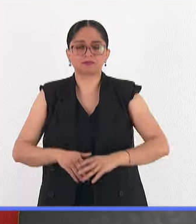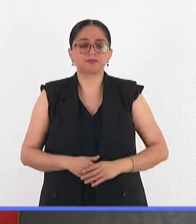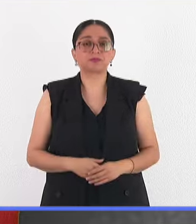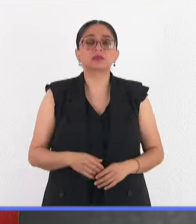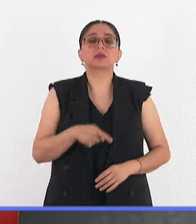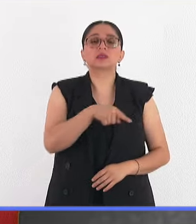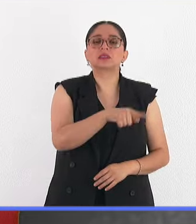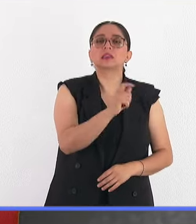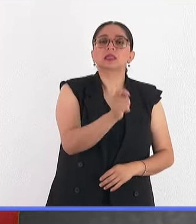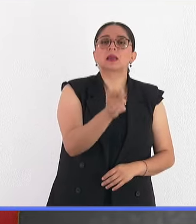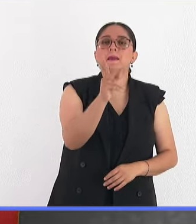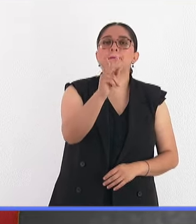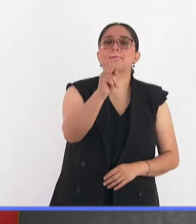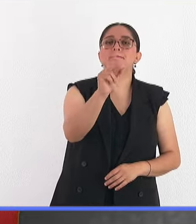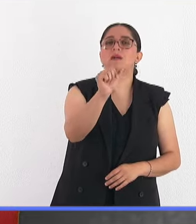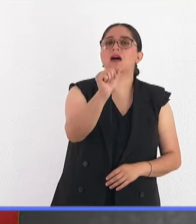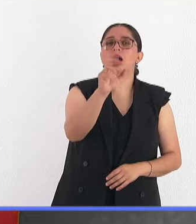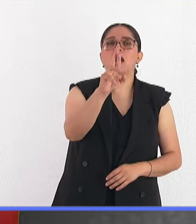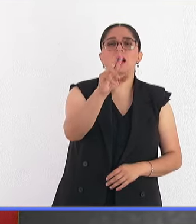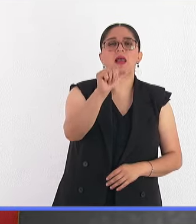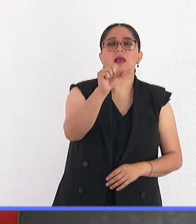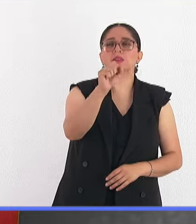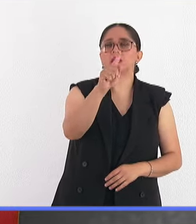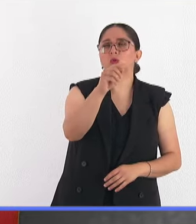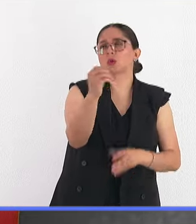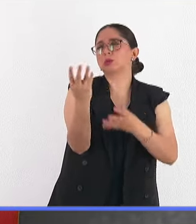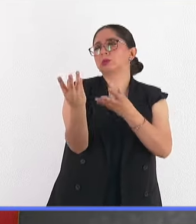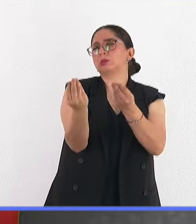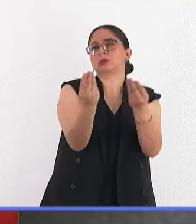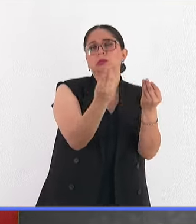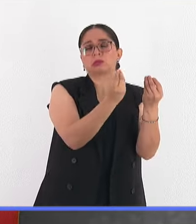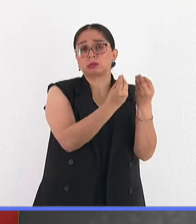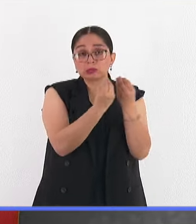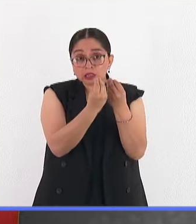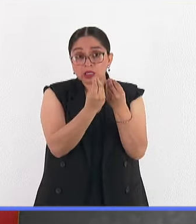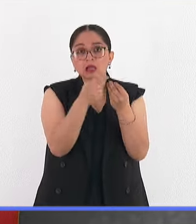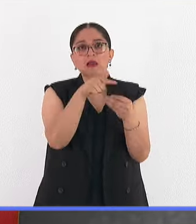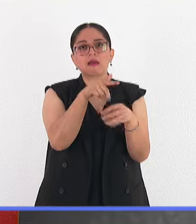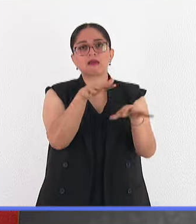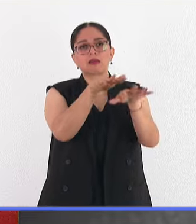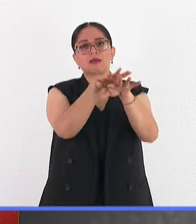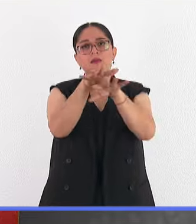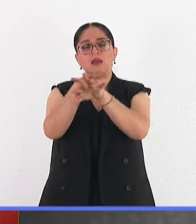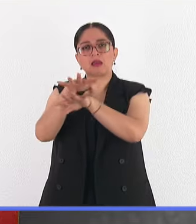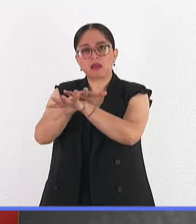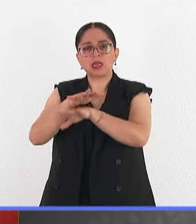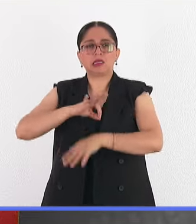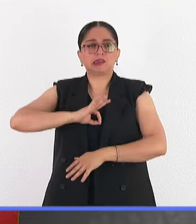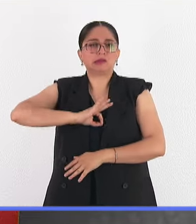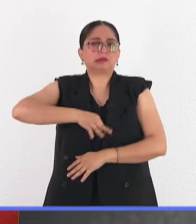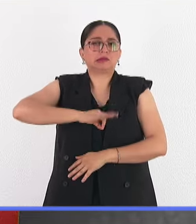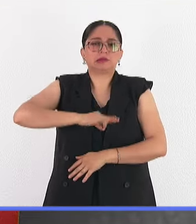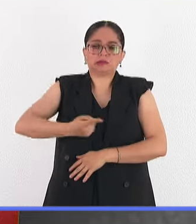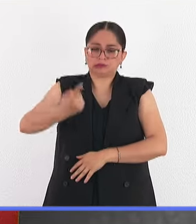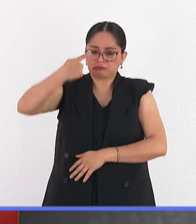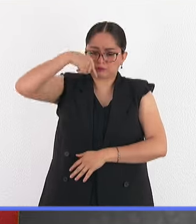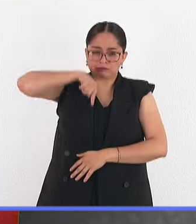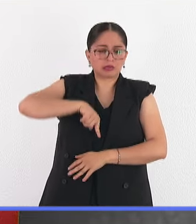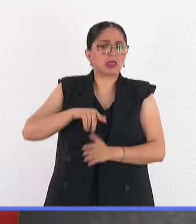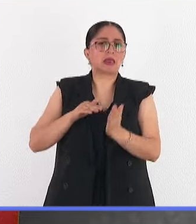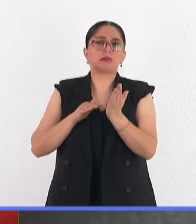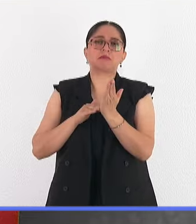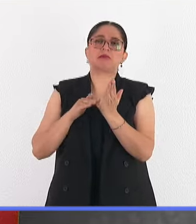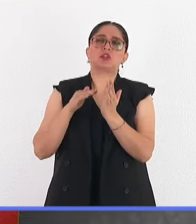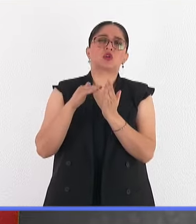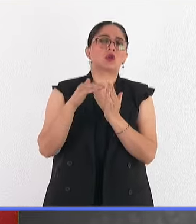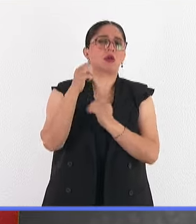un parásito, ¿no? Los parásitos que hay muchos tienen una evolución con las poblaciones que infectan de hace miles, millones de